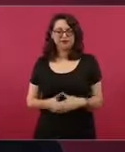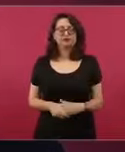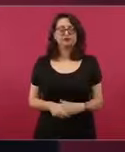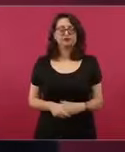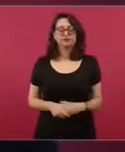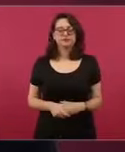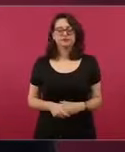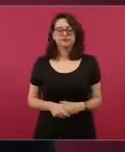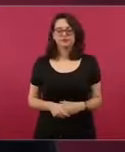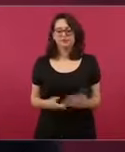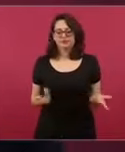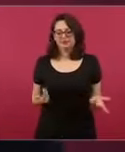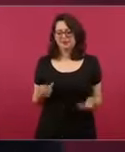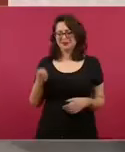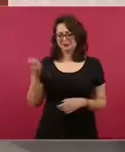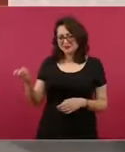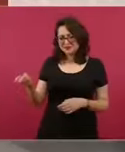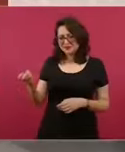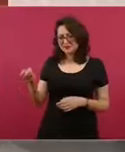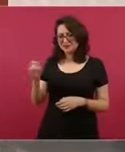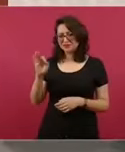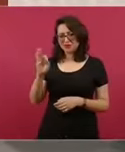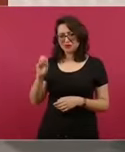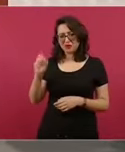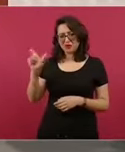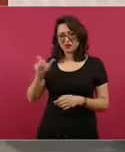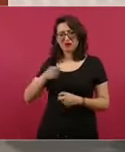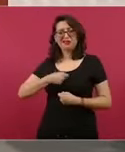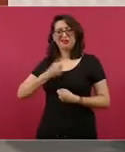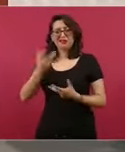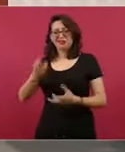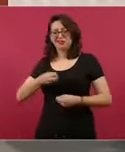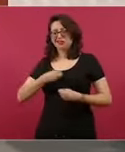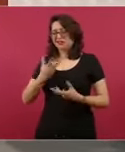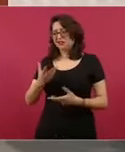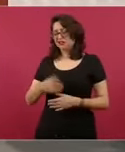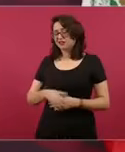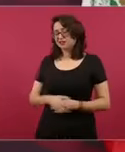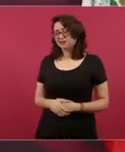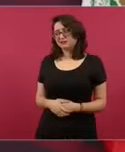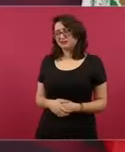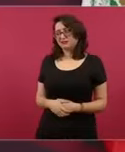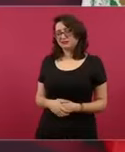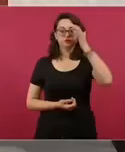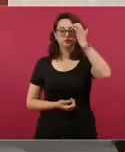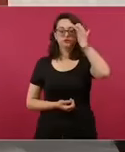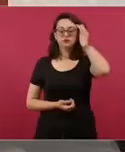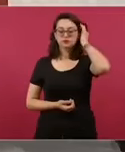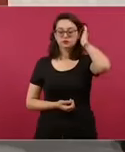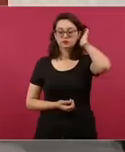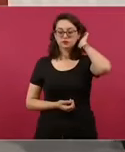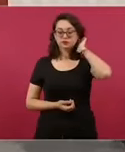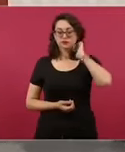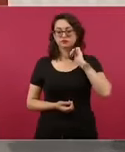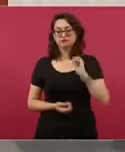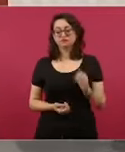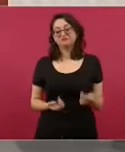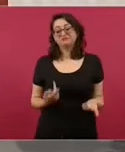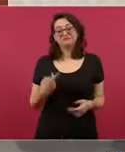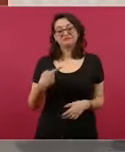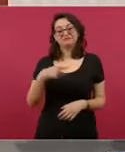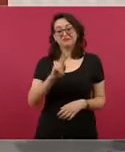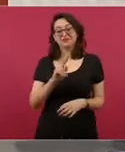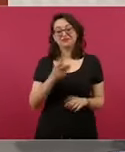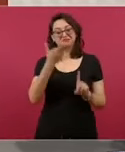Pero lo de Fox es una reverenda mentira, es muy hipócrita